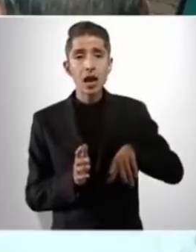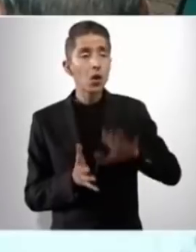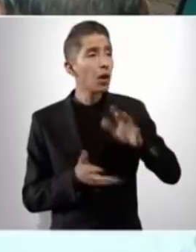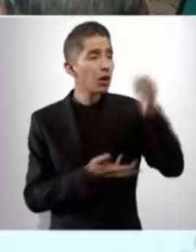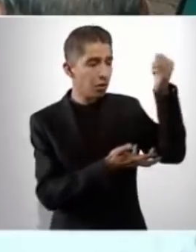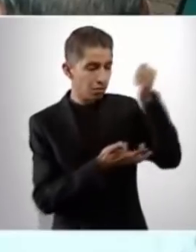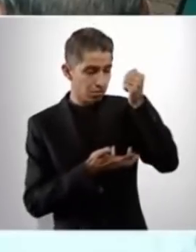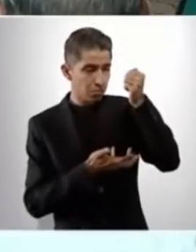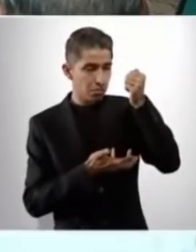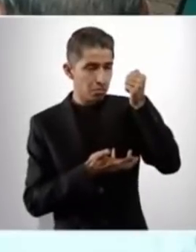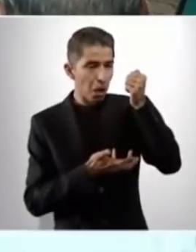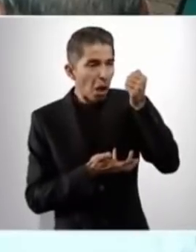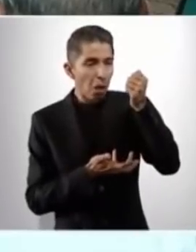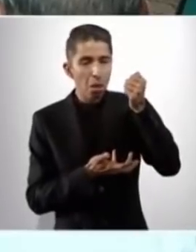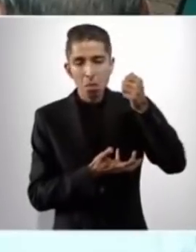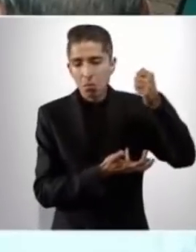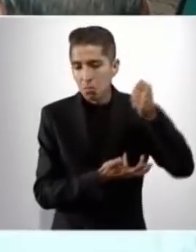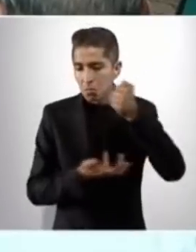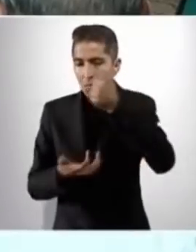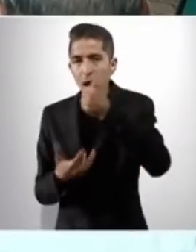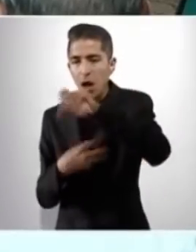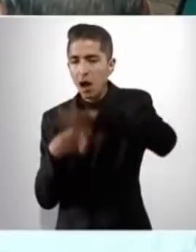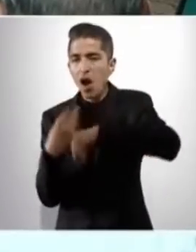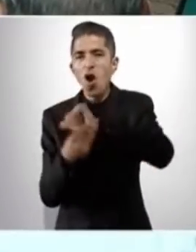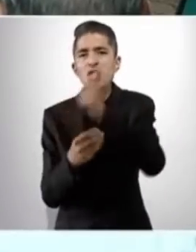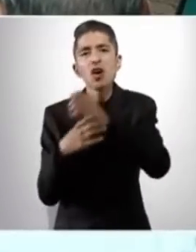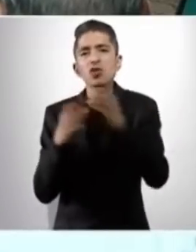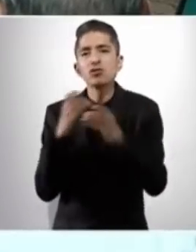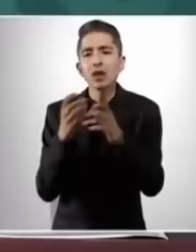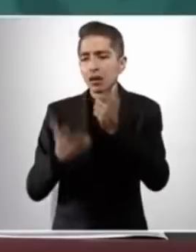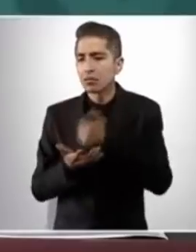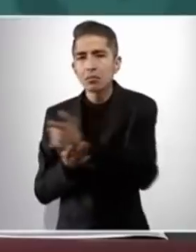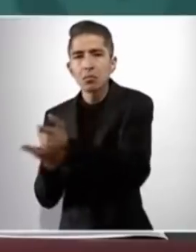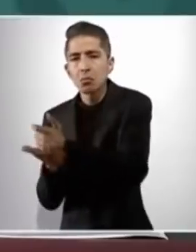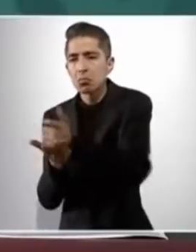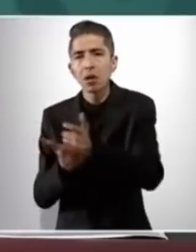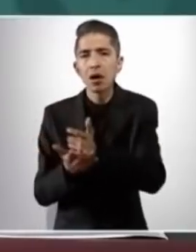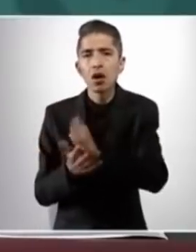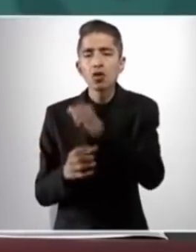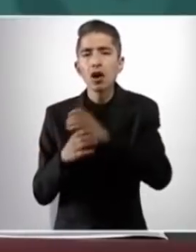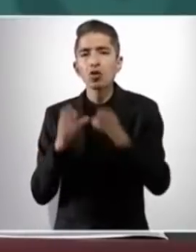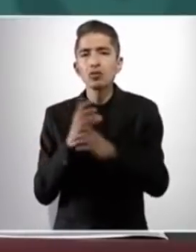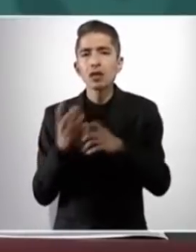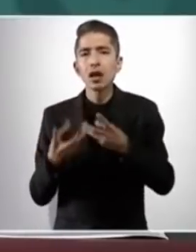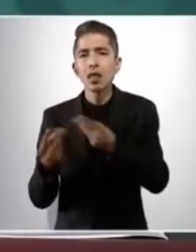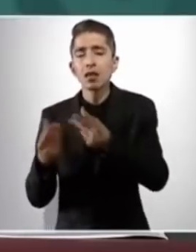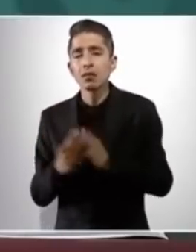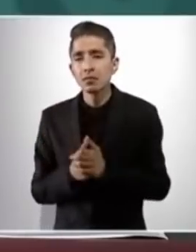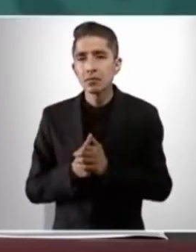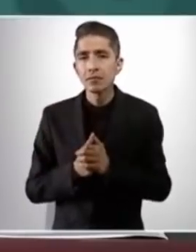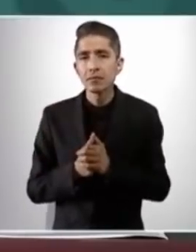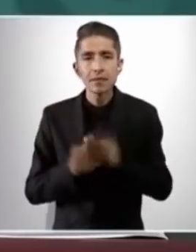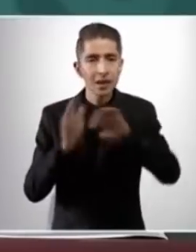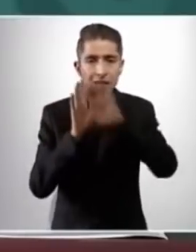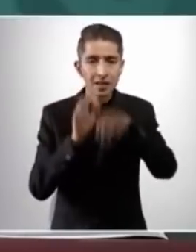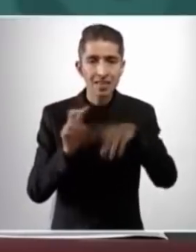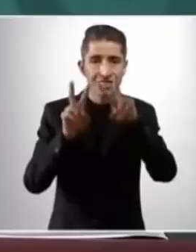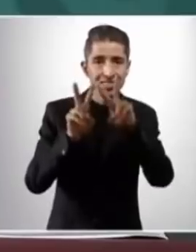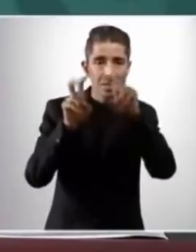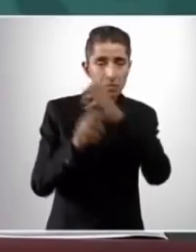cosas, se desviaban los fondos. En el caso de la educación,